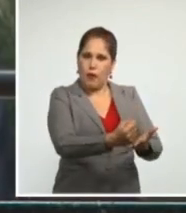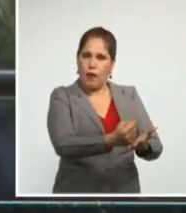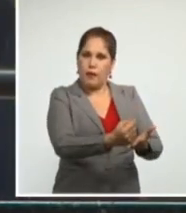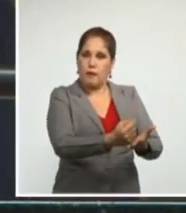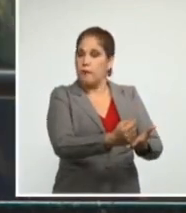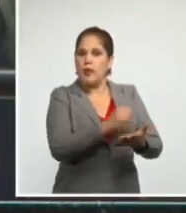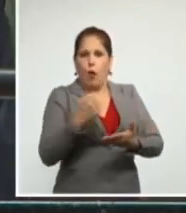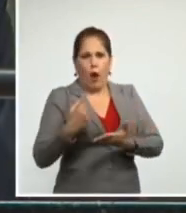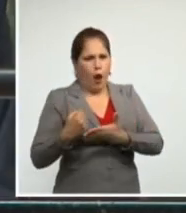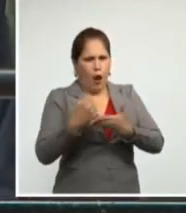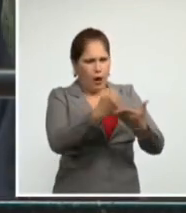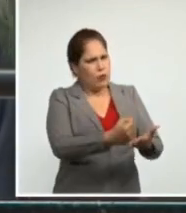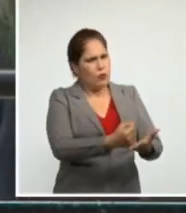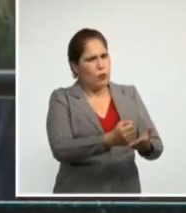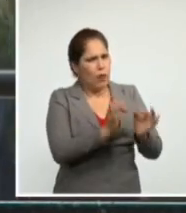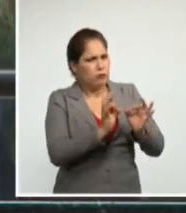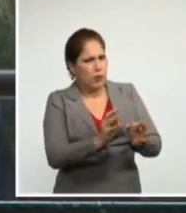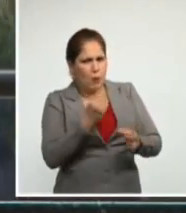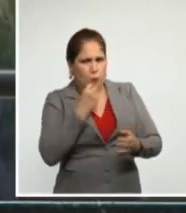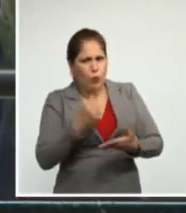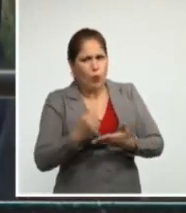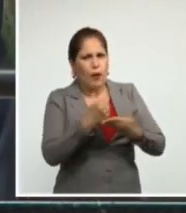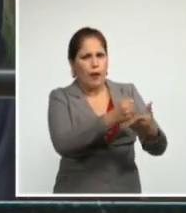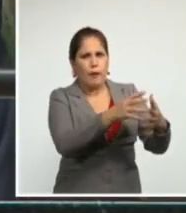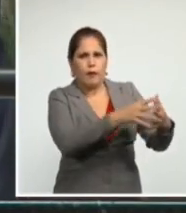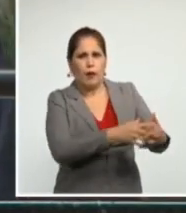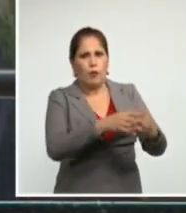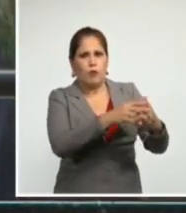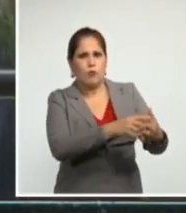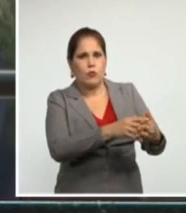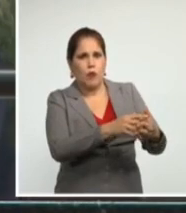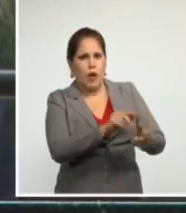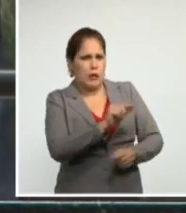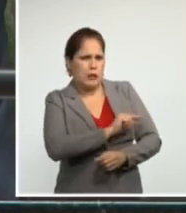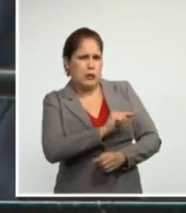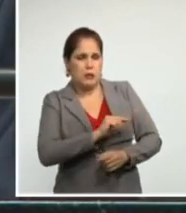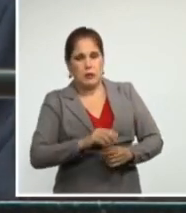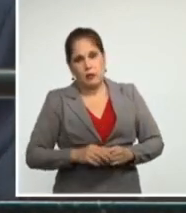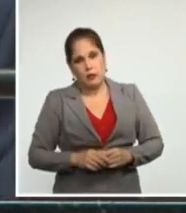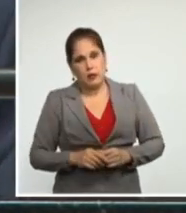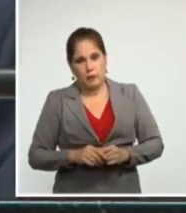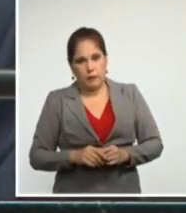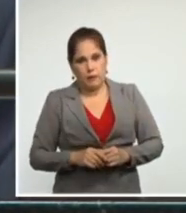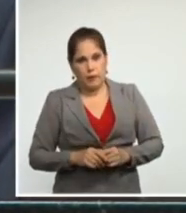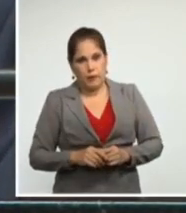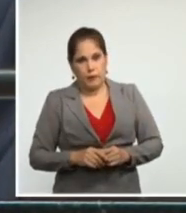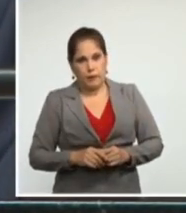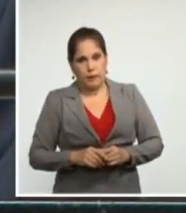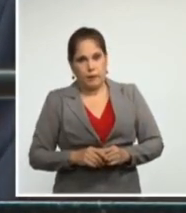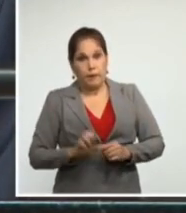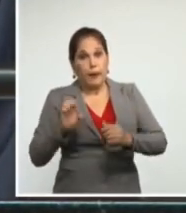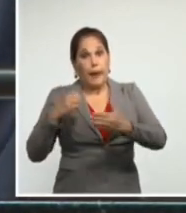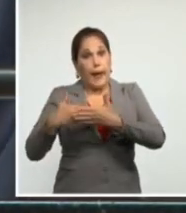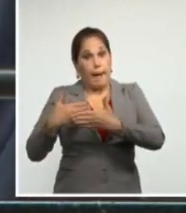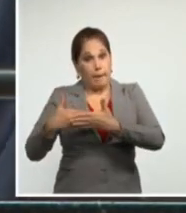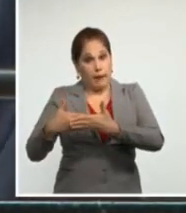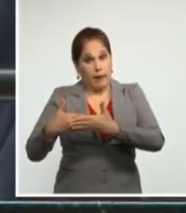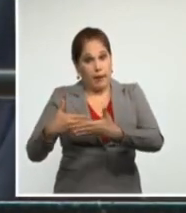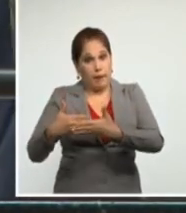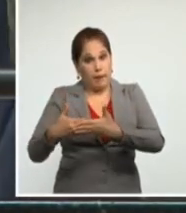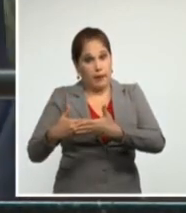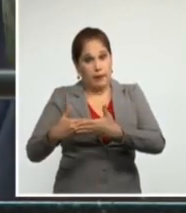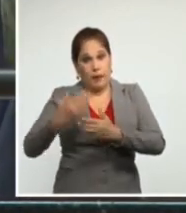cooperación efectiva en años recientes entre las agencias de ambos